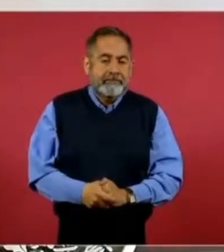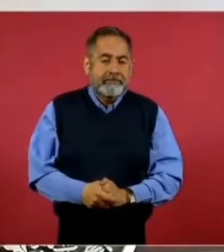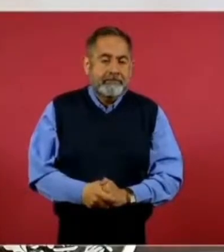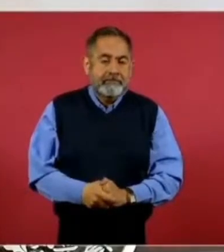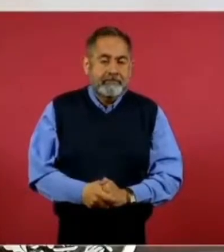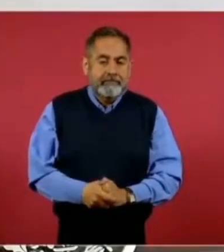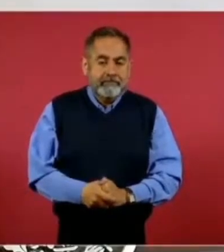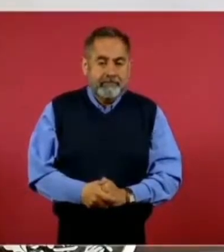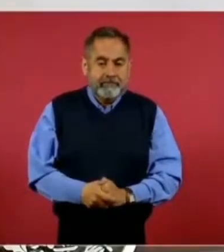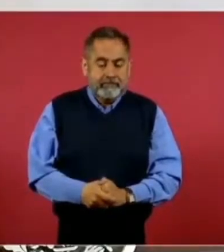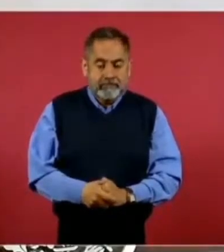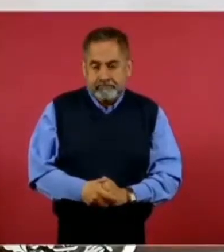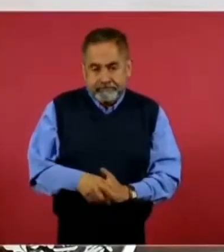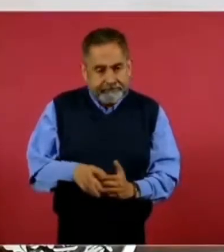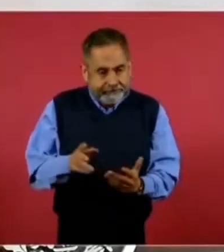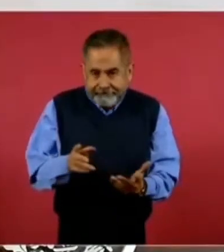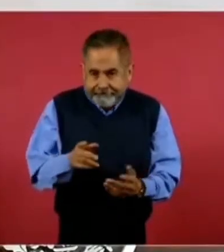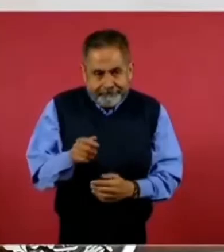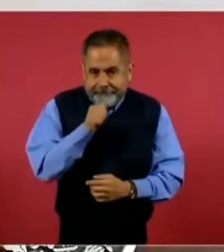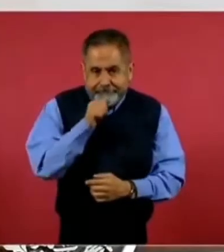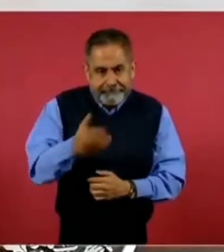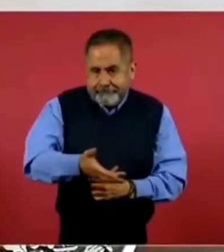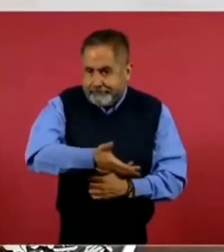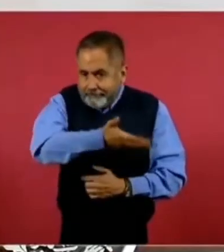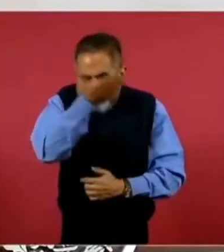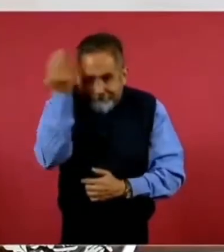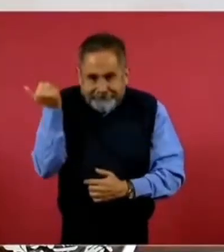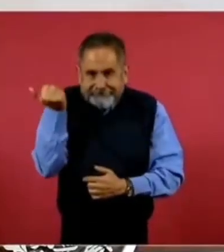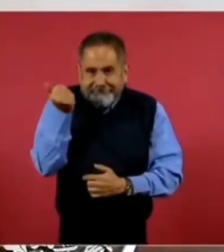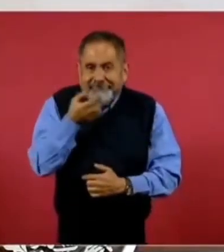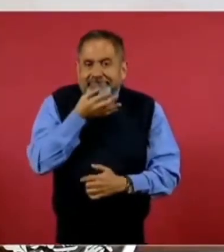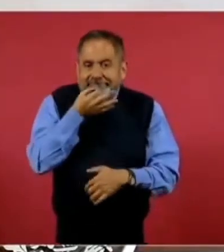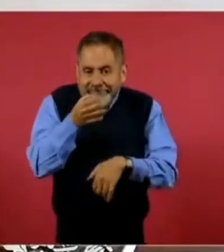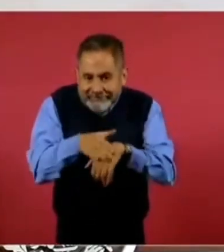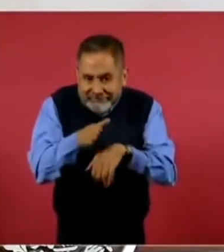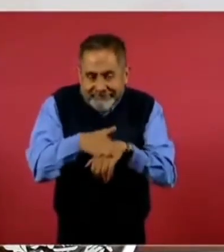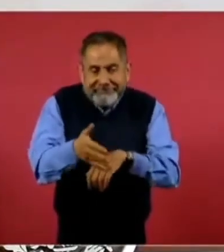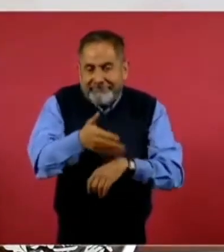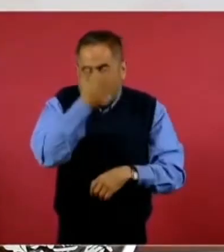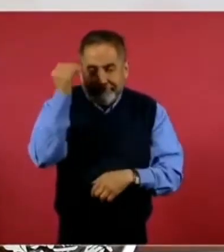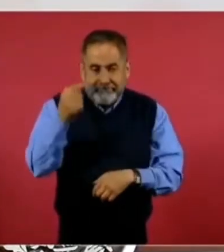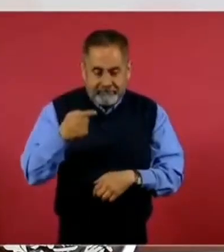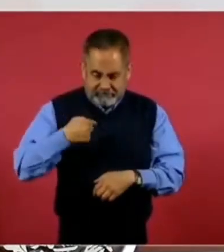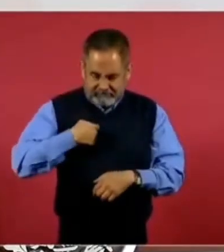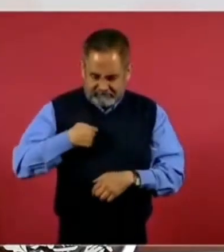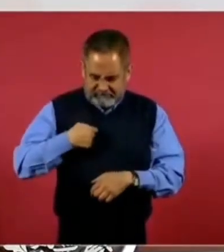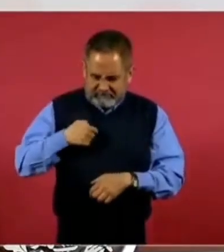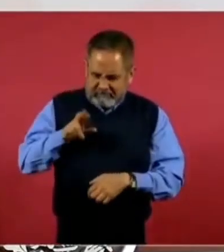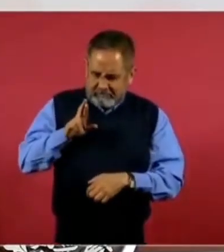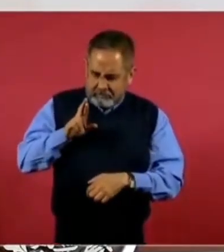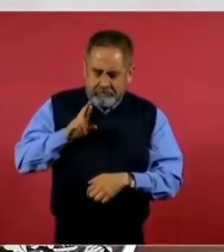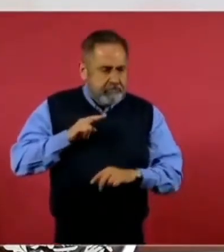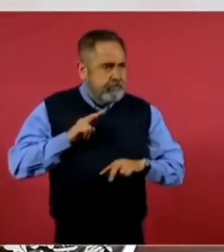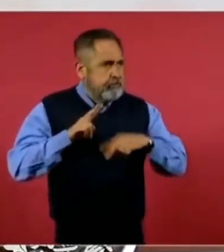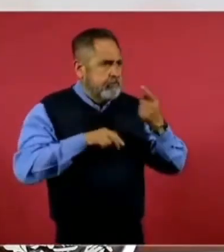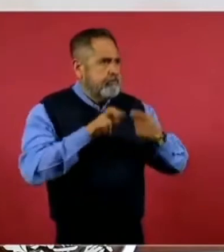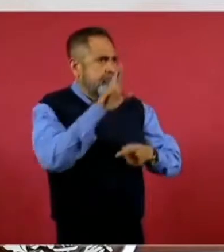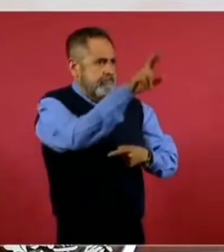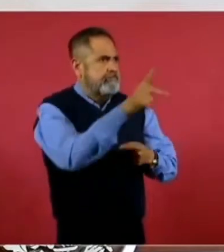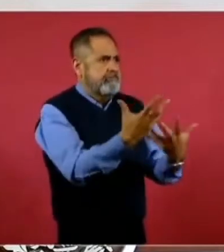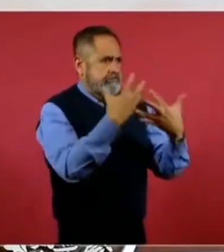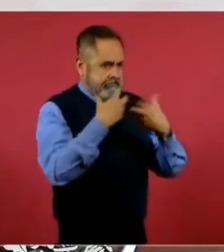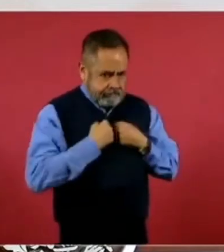No sabemos si fue una entrega o una captura.